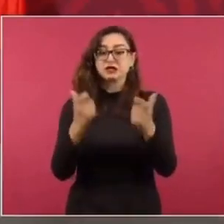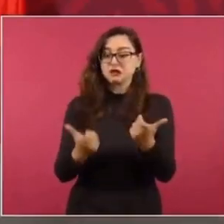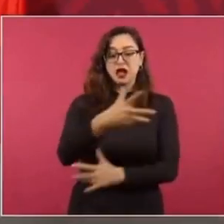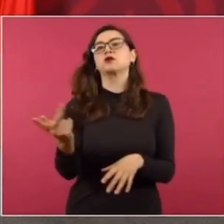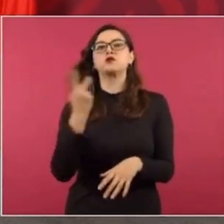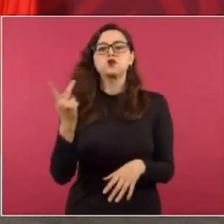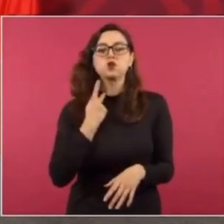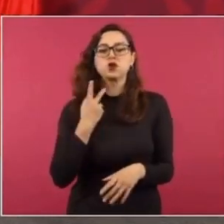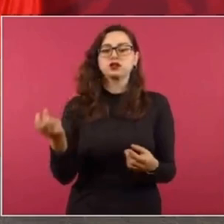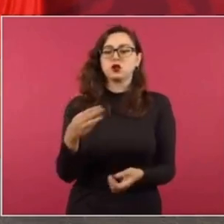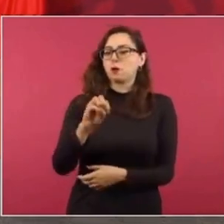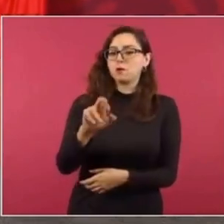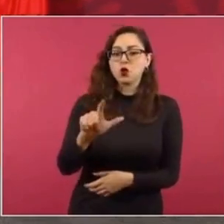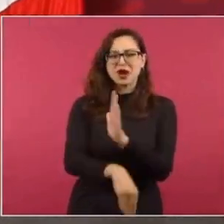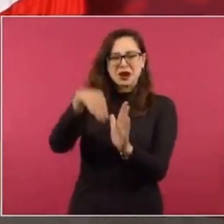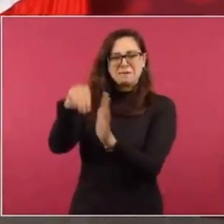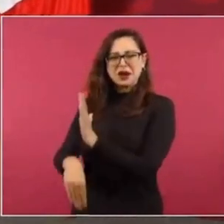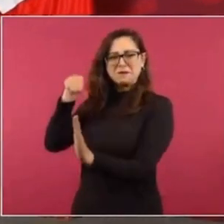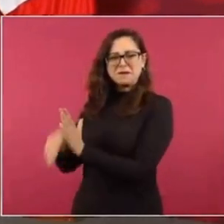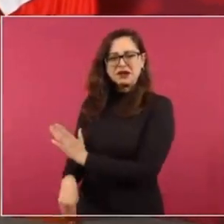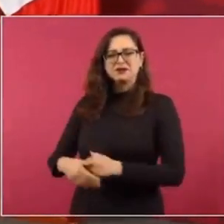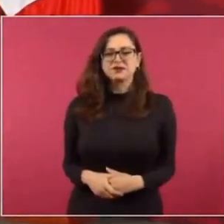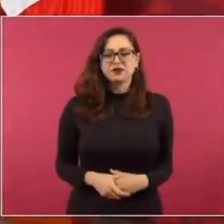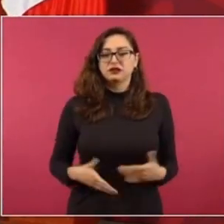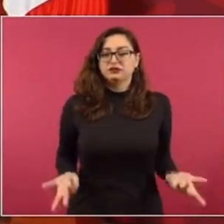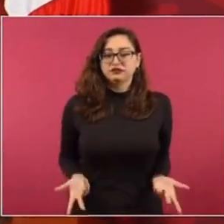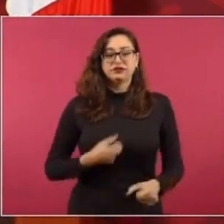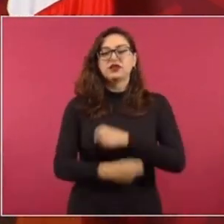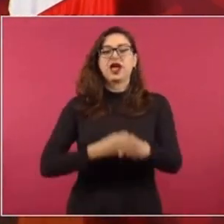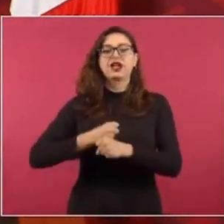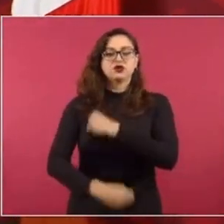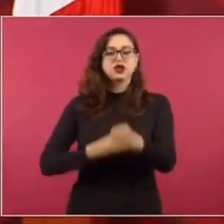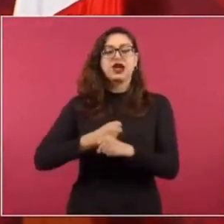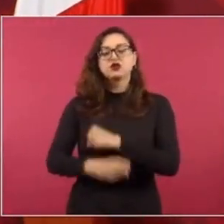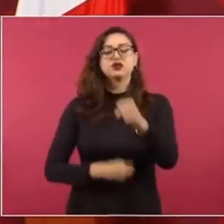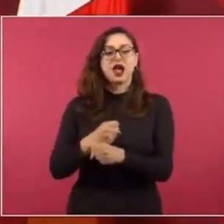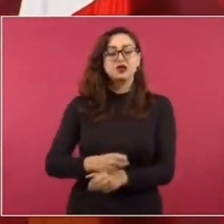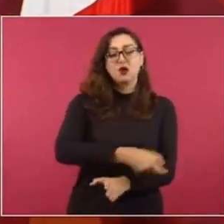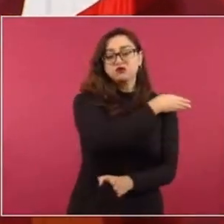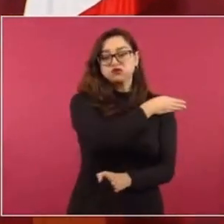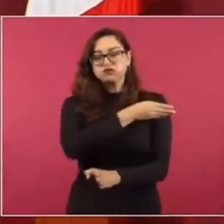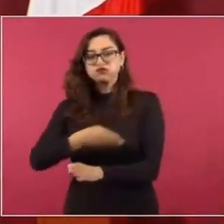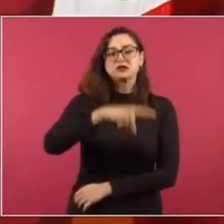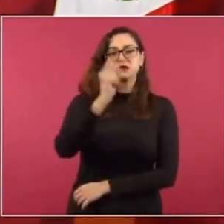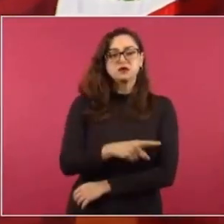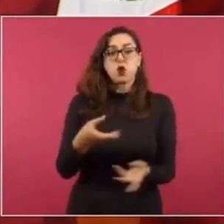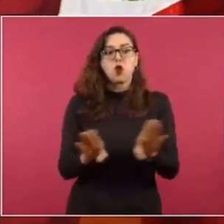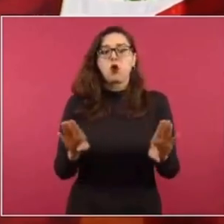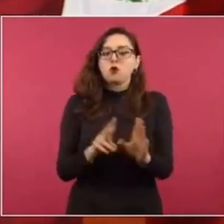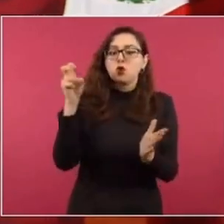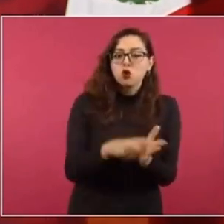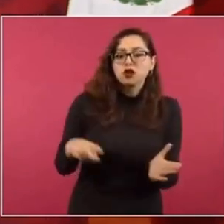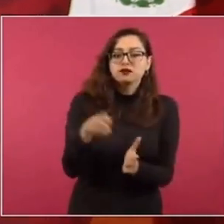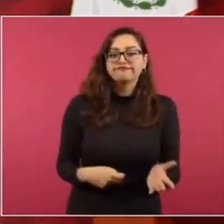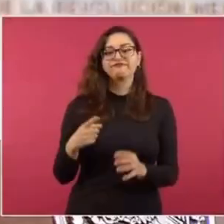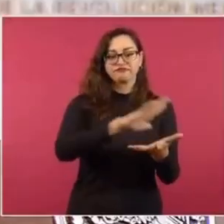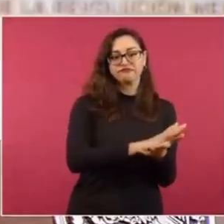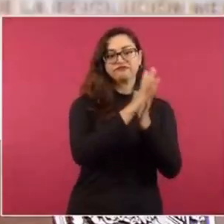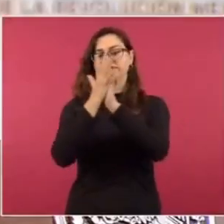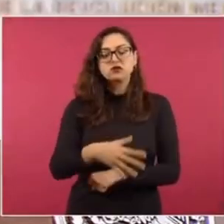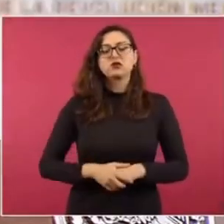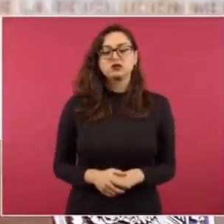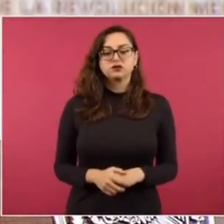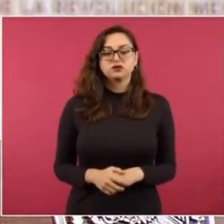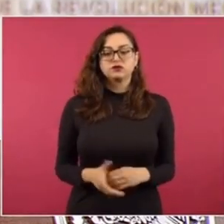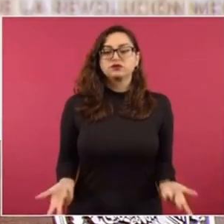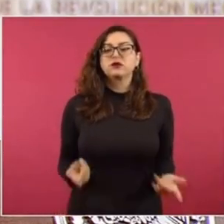lo social, político, lo moral, lo ético. ¿Cómo enfrentar una situación así? Pues solo con una transformación, arrancando de raíz la